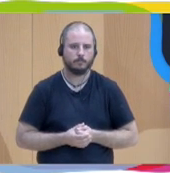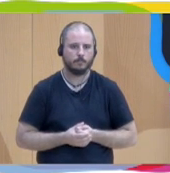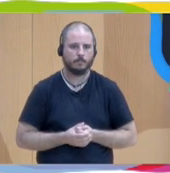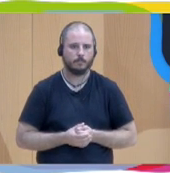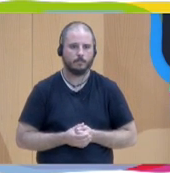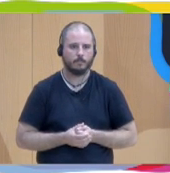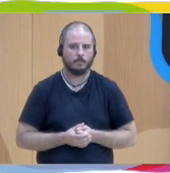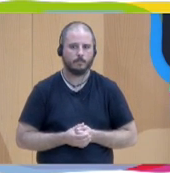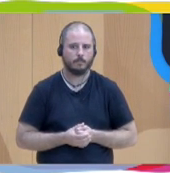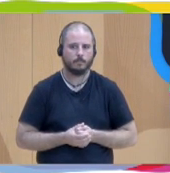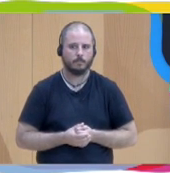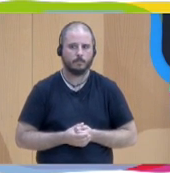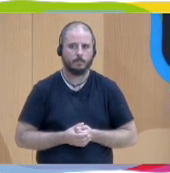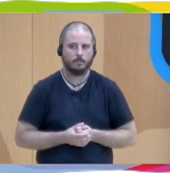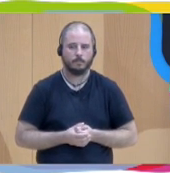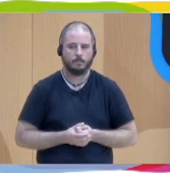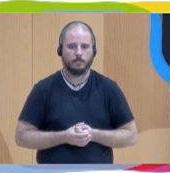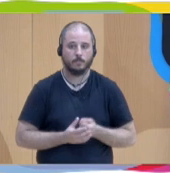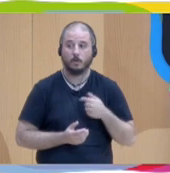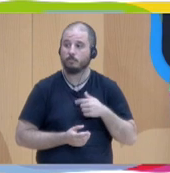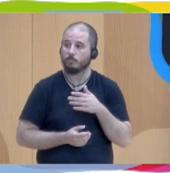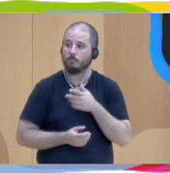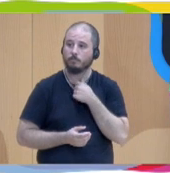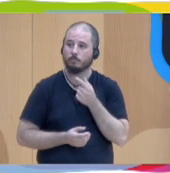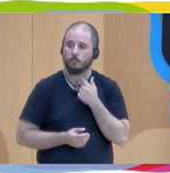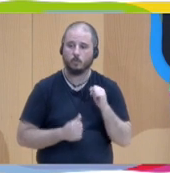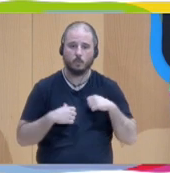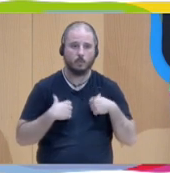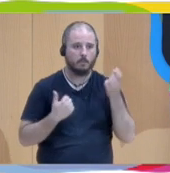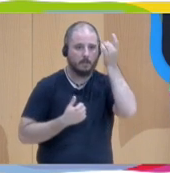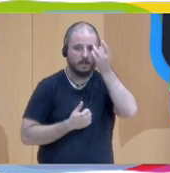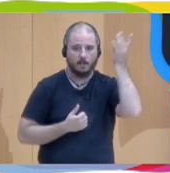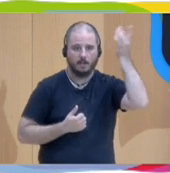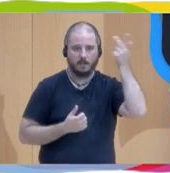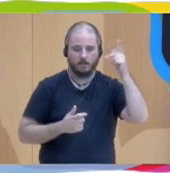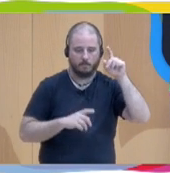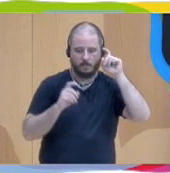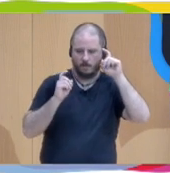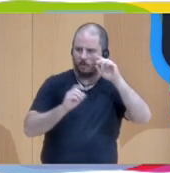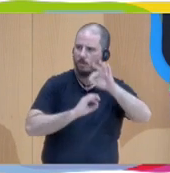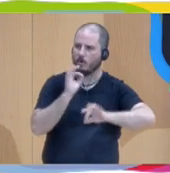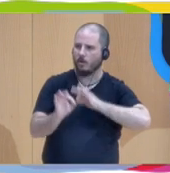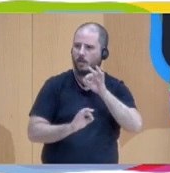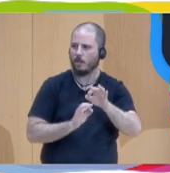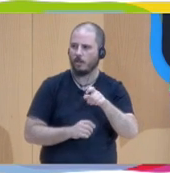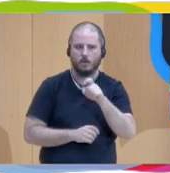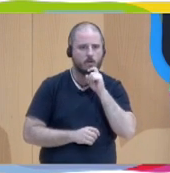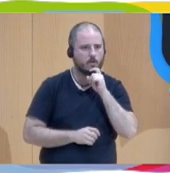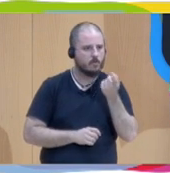cómo la educación para los profesionales se organiza. Y necesitamos profetas,